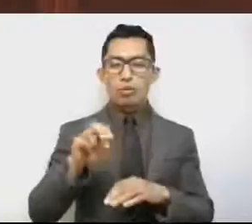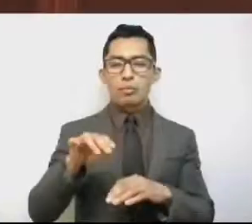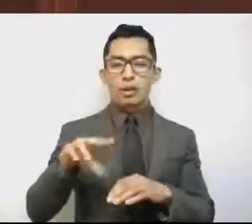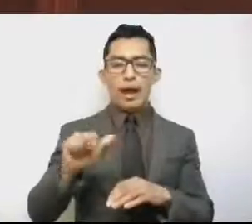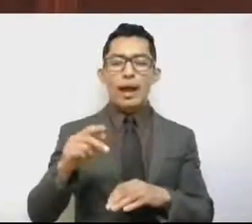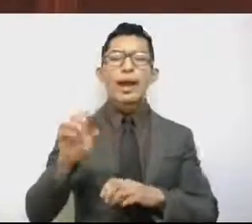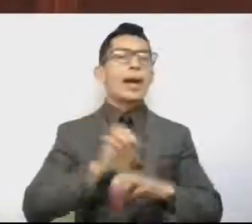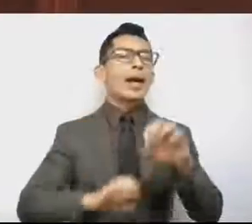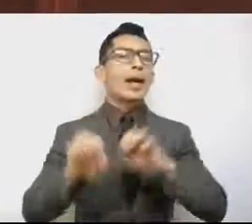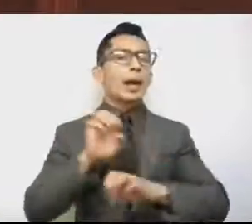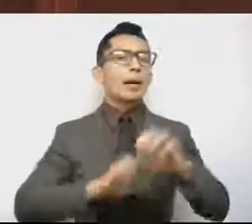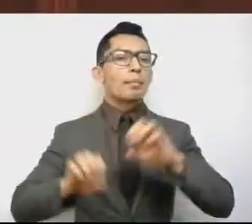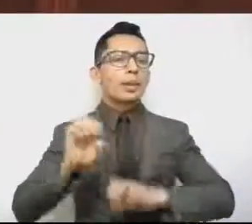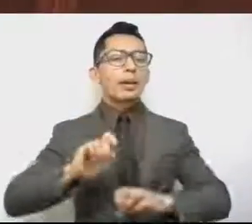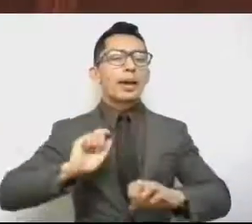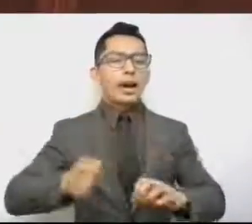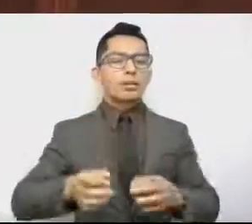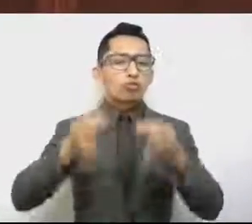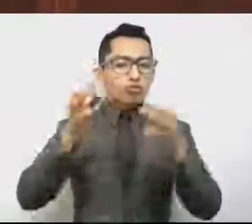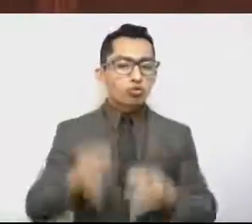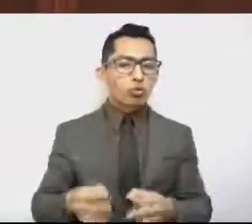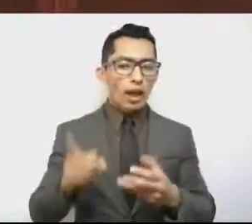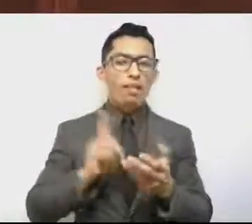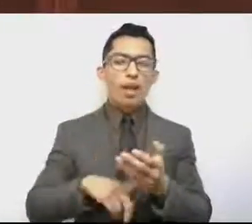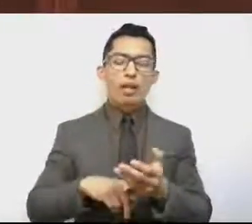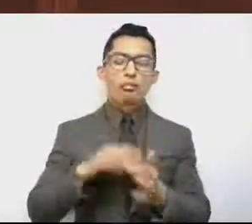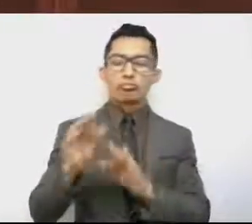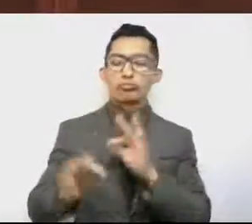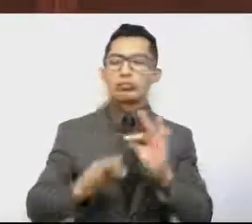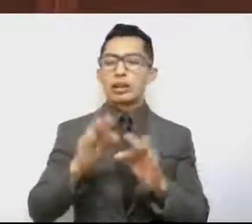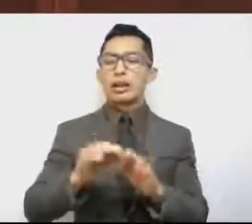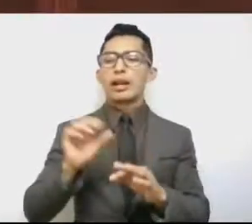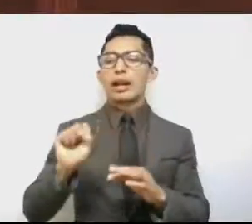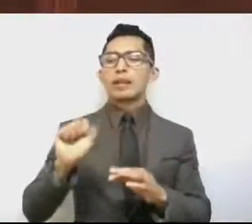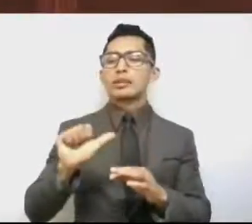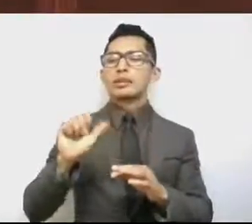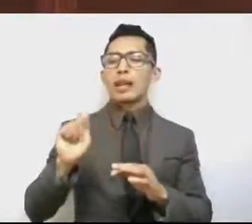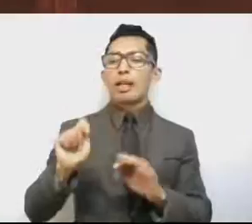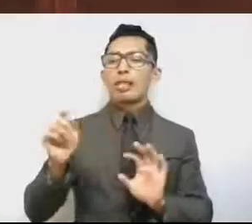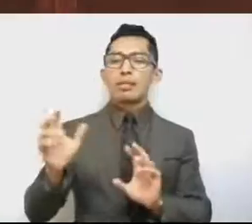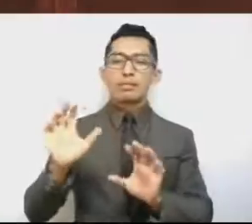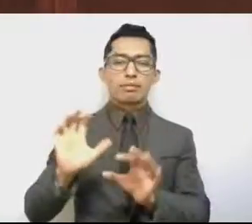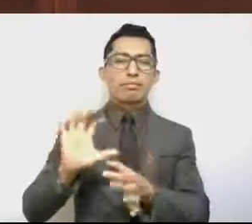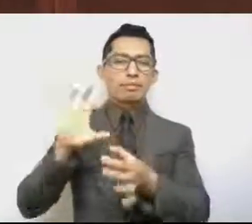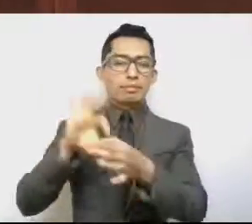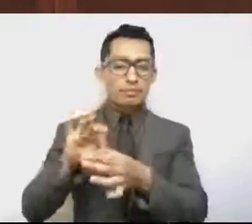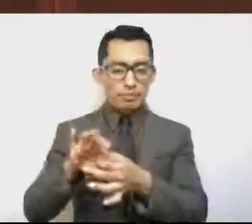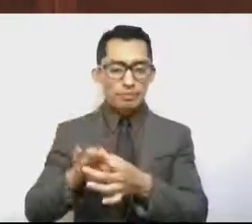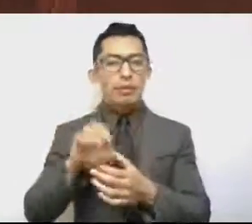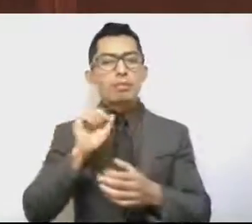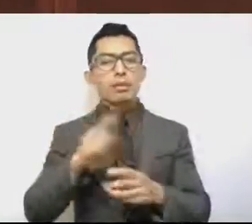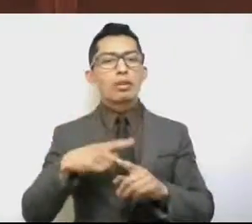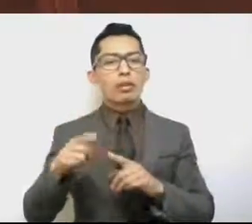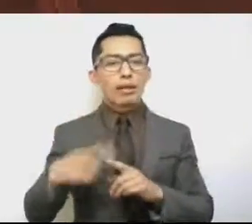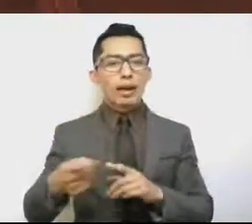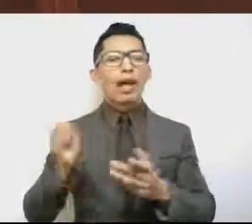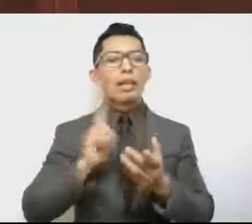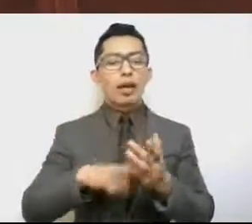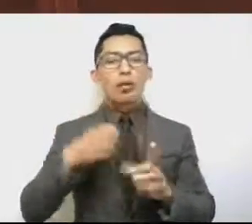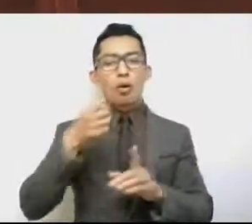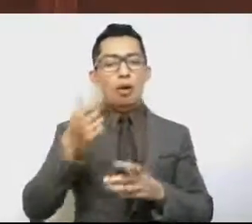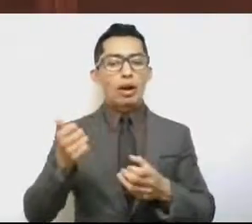que están formalmente constituidas, que están en el SAT, que tienen una situación fiscal adecuada.